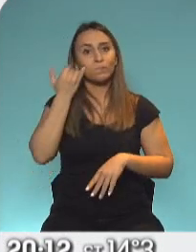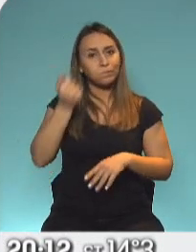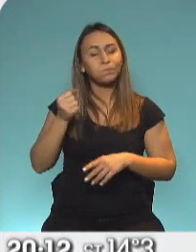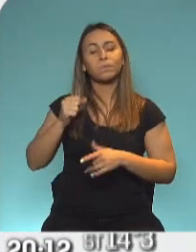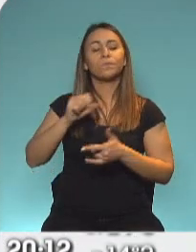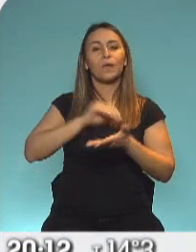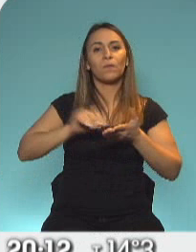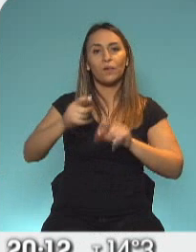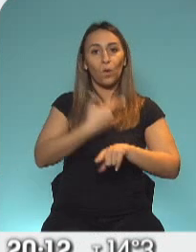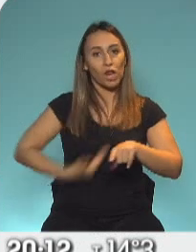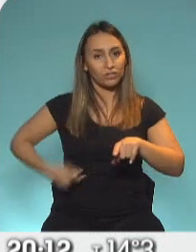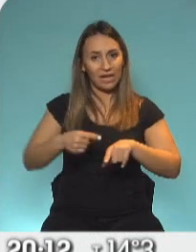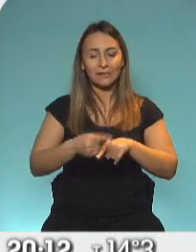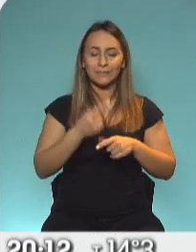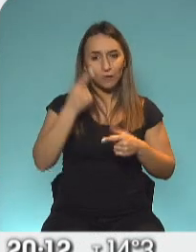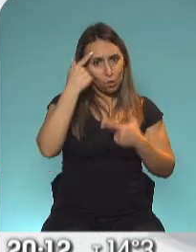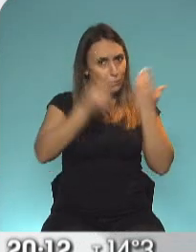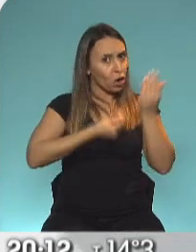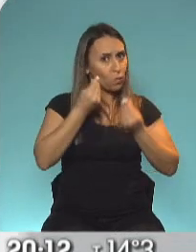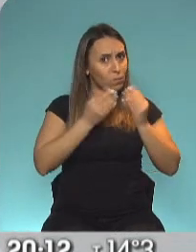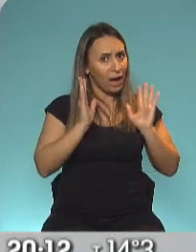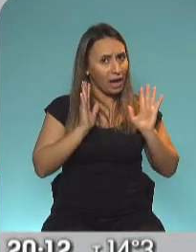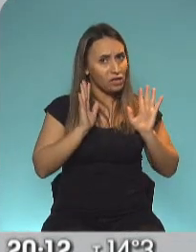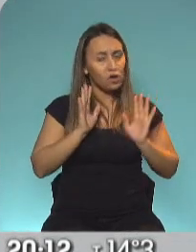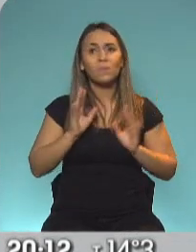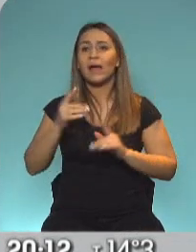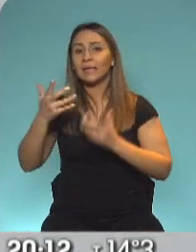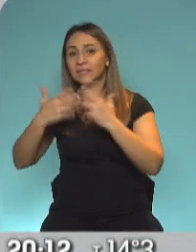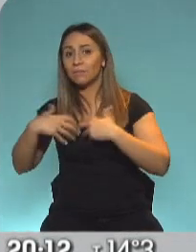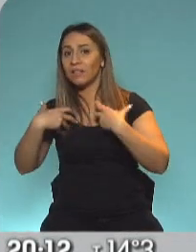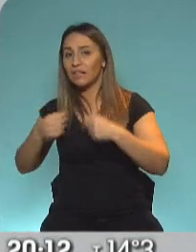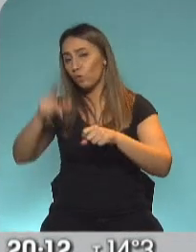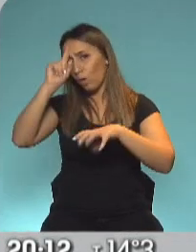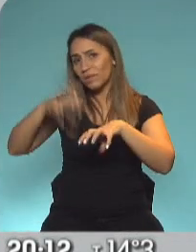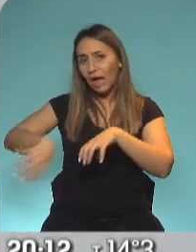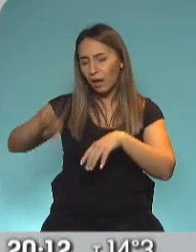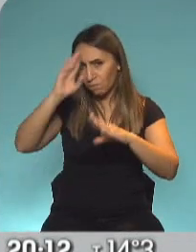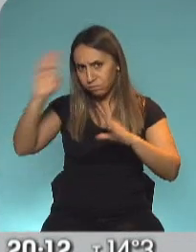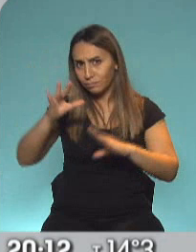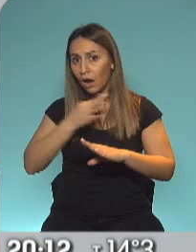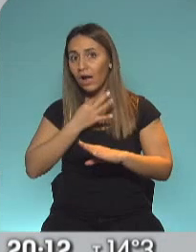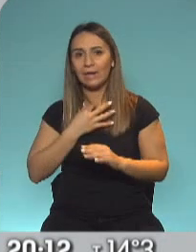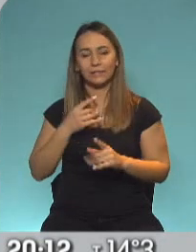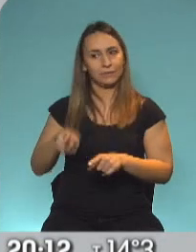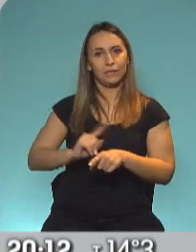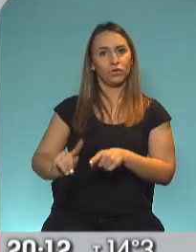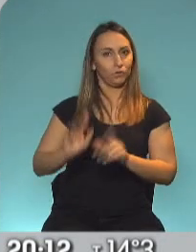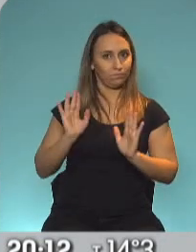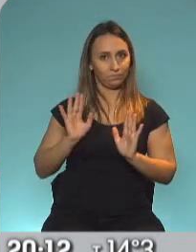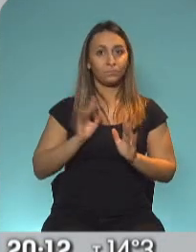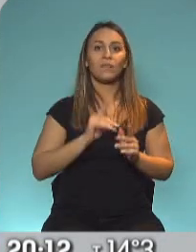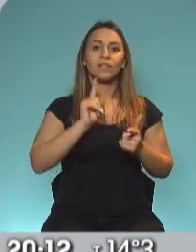Buenos Aires, preocupados porque no se sature finalmente el sistema sanitario, el sistema de salud en la provincia. Hablan de una